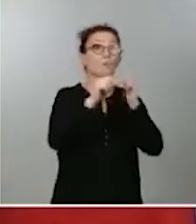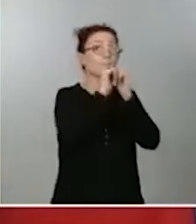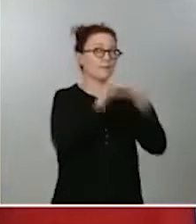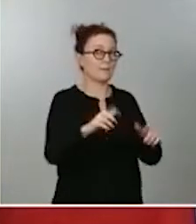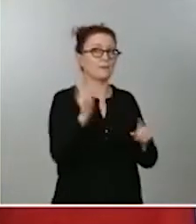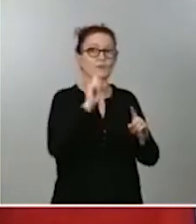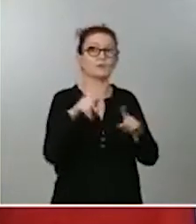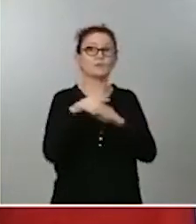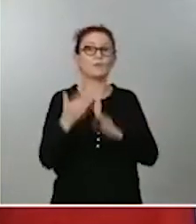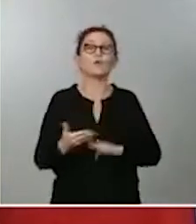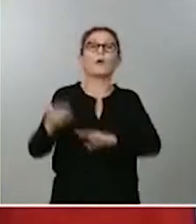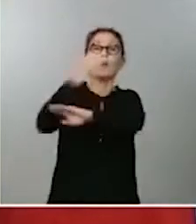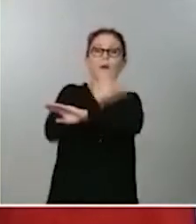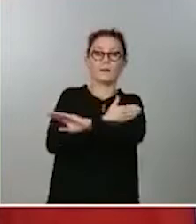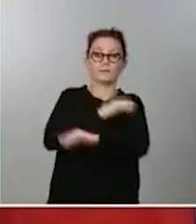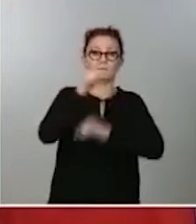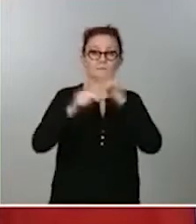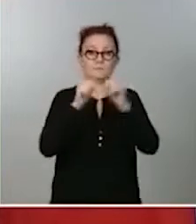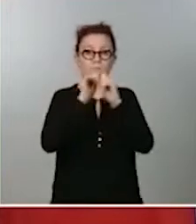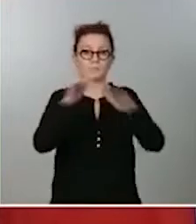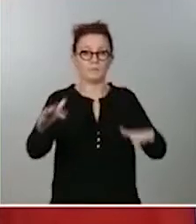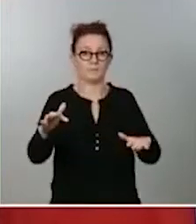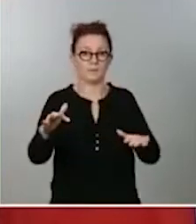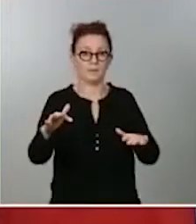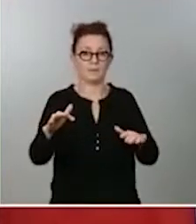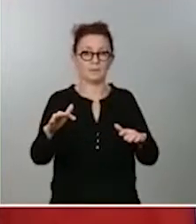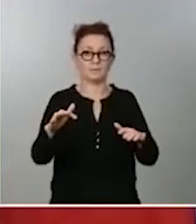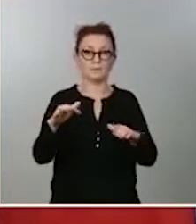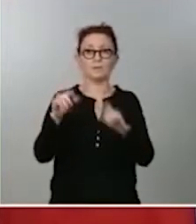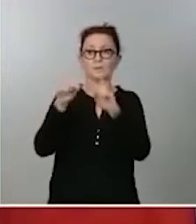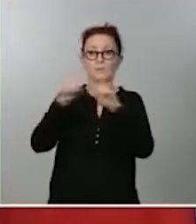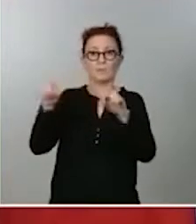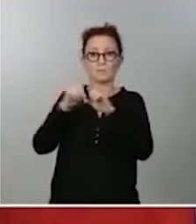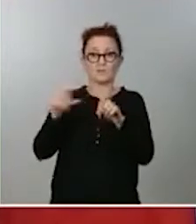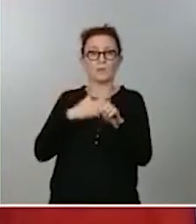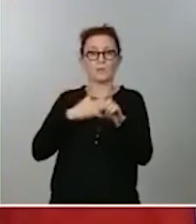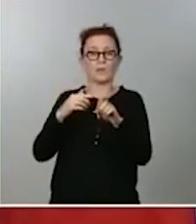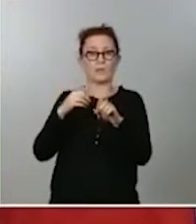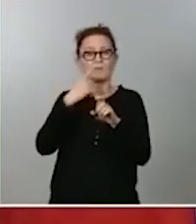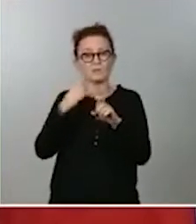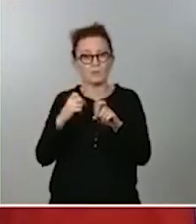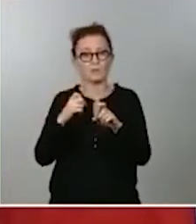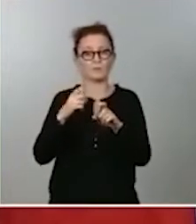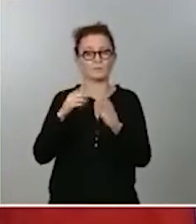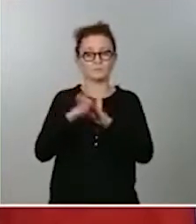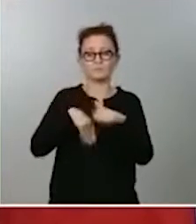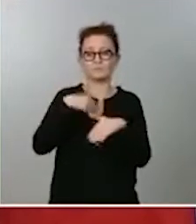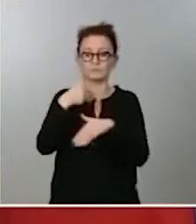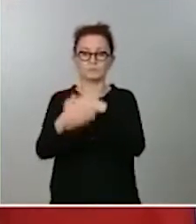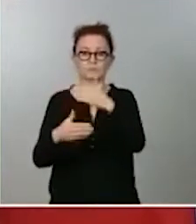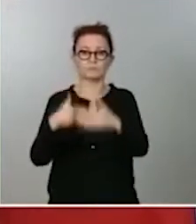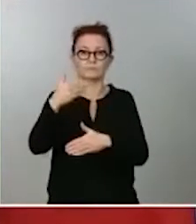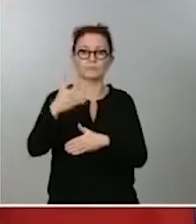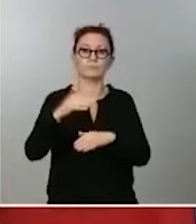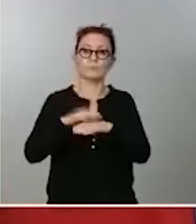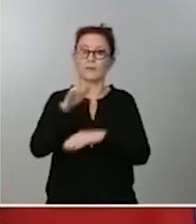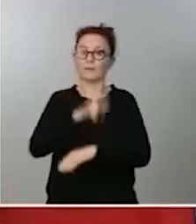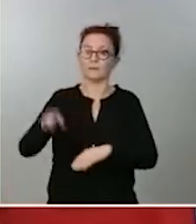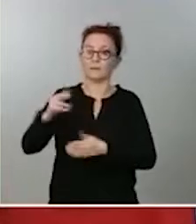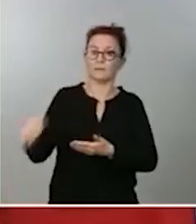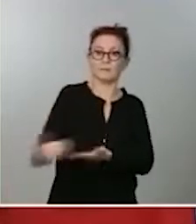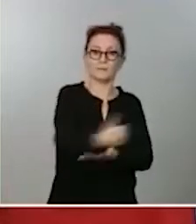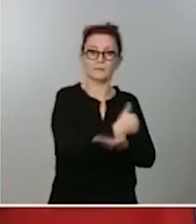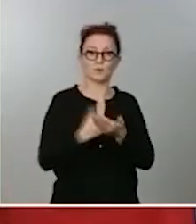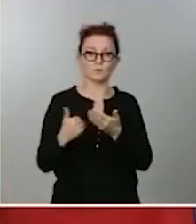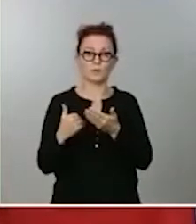que hacen que la empresa pueda tener mayores dificultades para que en el futuro pueda reembolsar estos fondos o